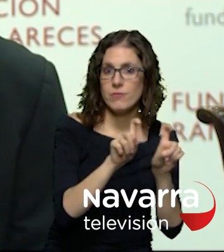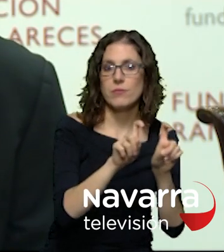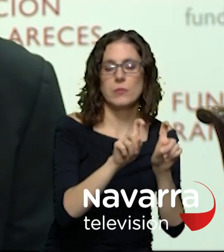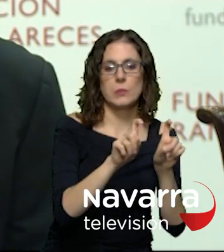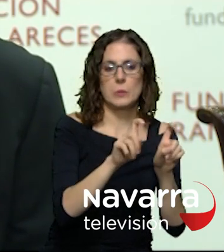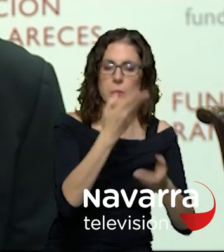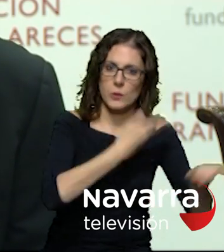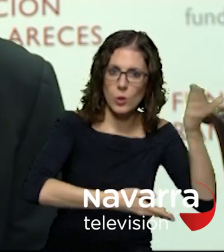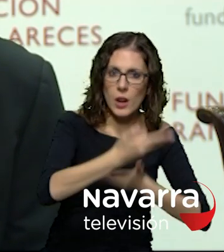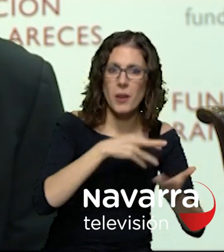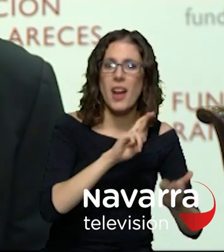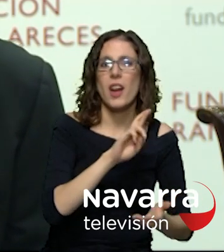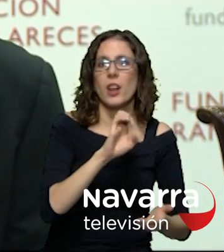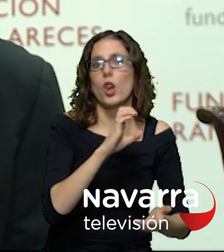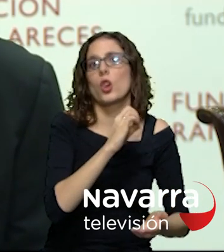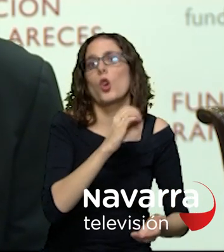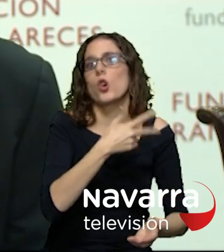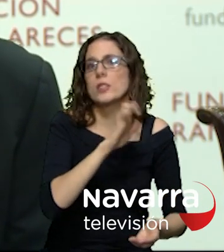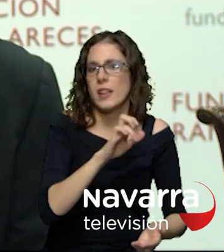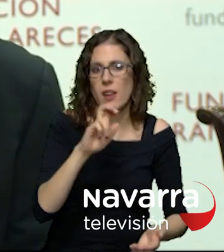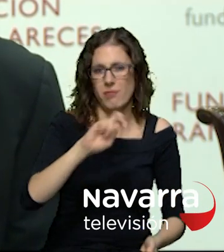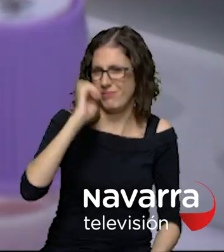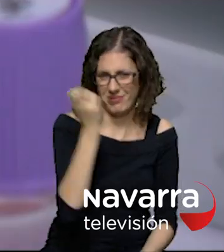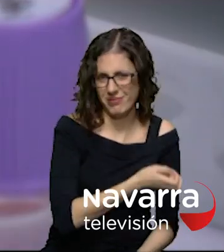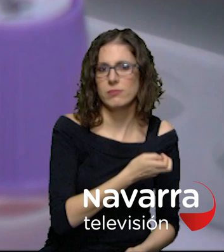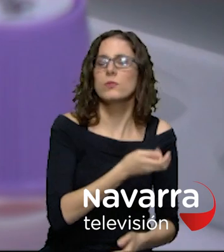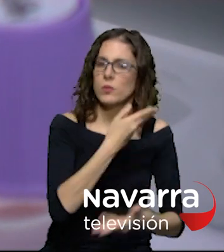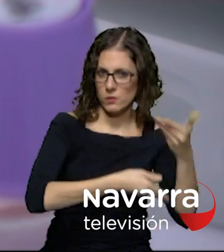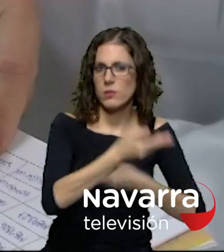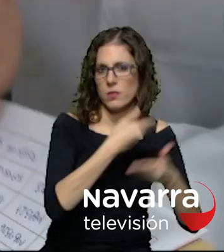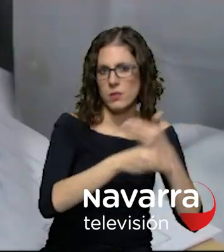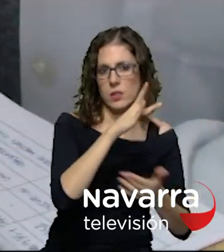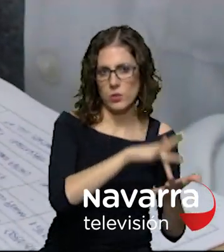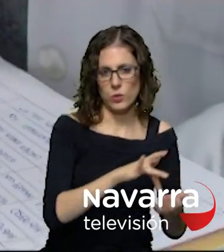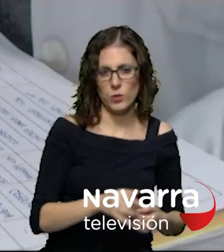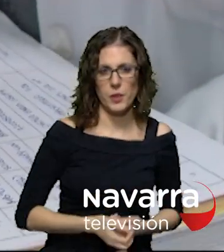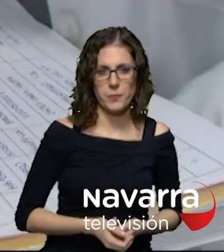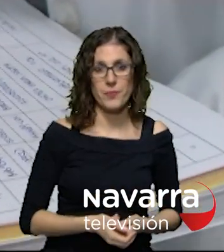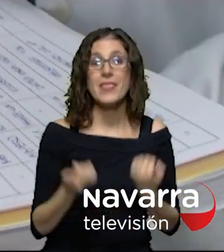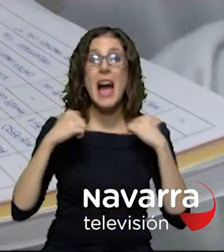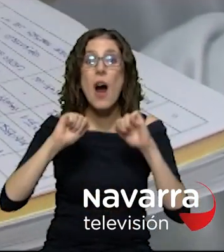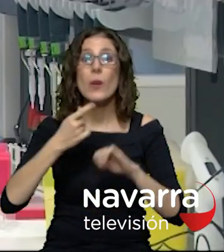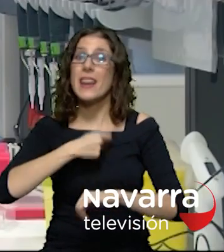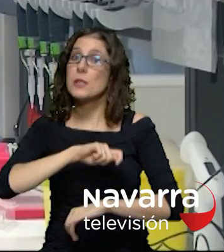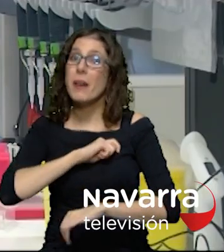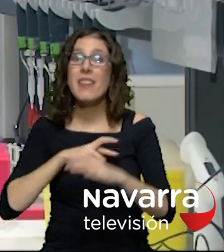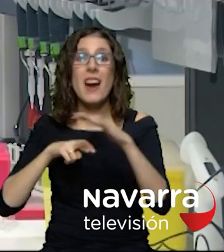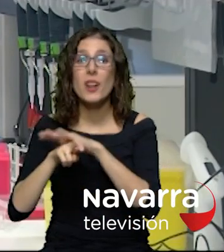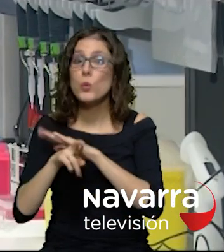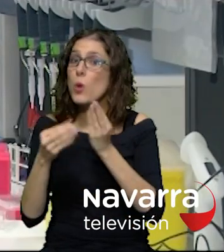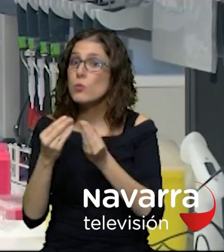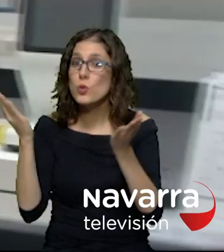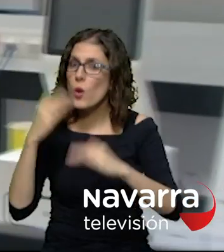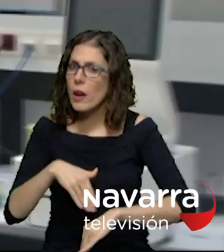Squibb con Roche con Bioncotec con AstraZeneca a pesar de la falta de recursos españa es un país que investiga activamente en el